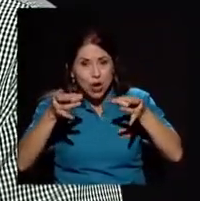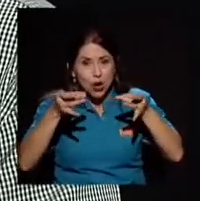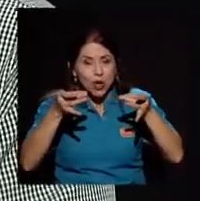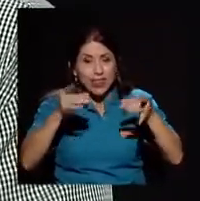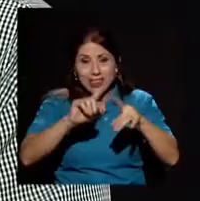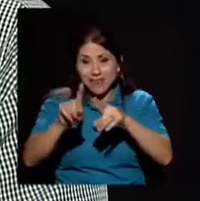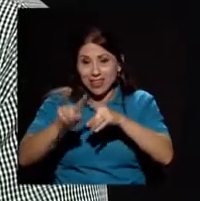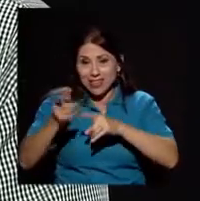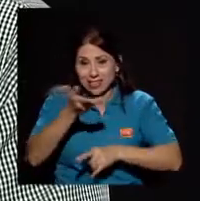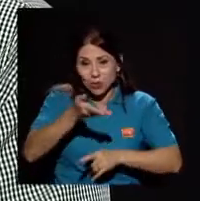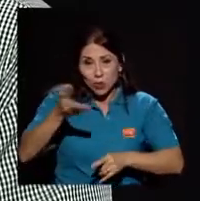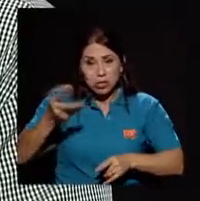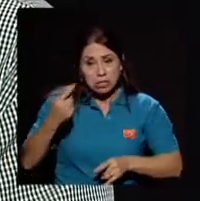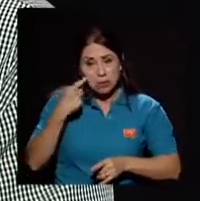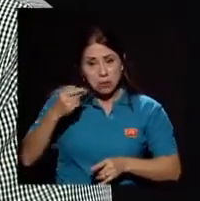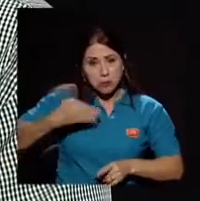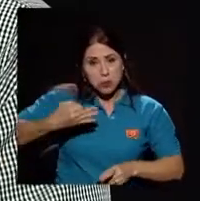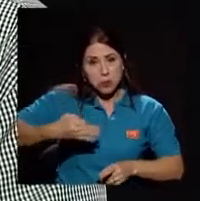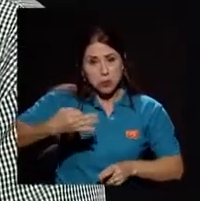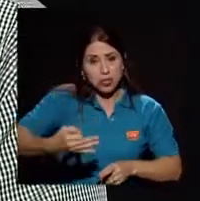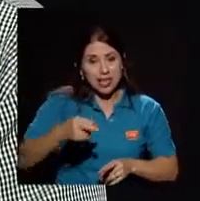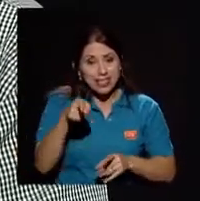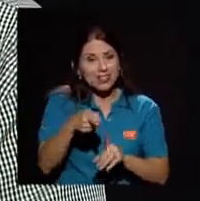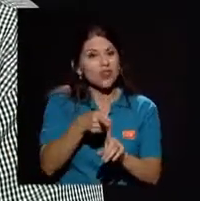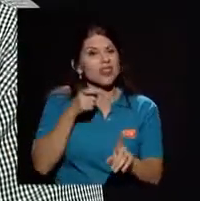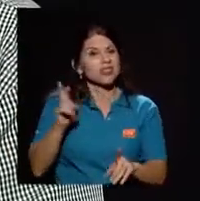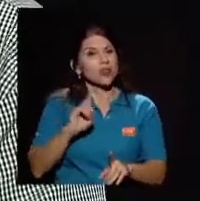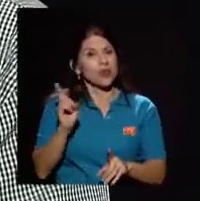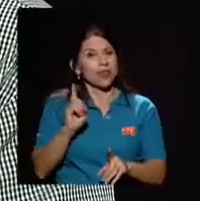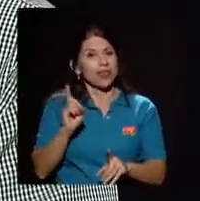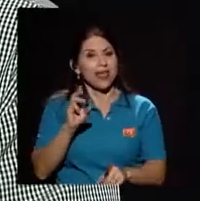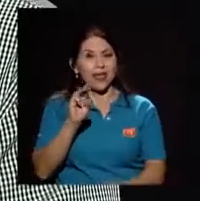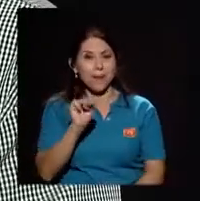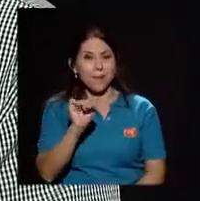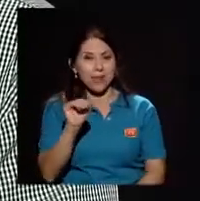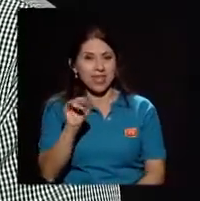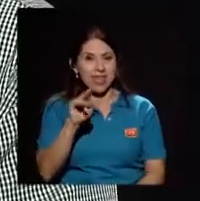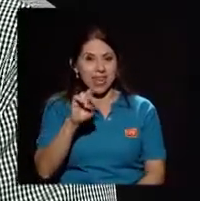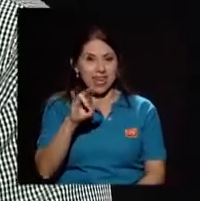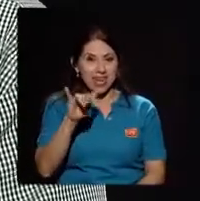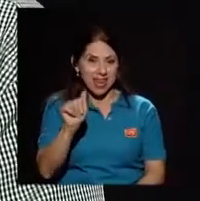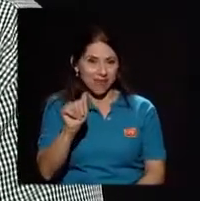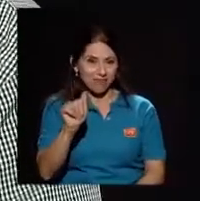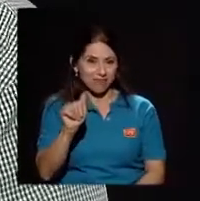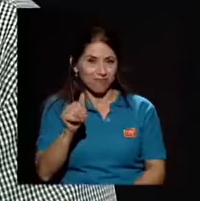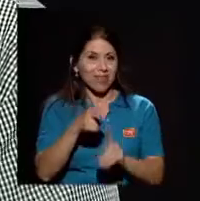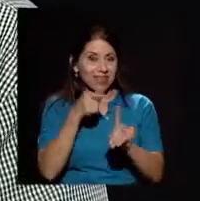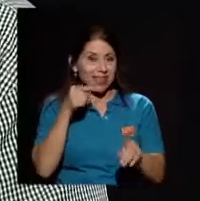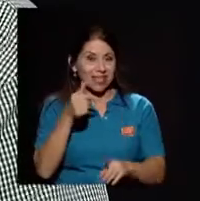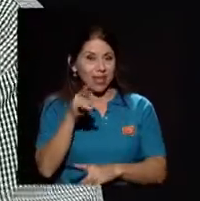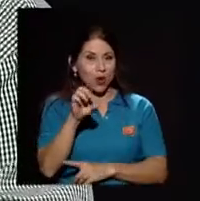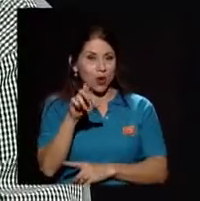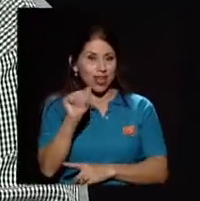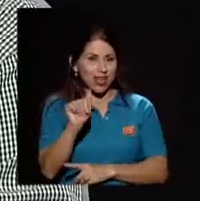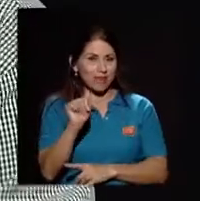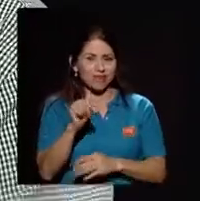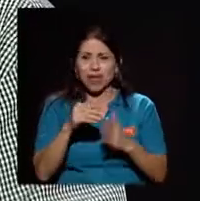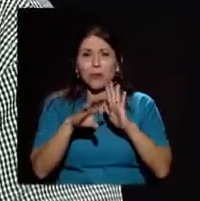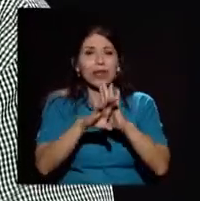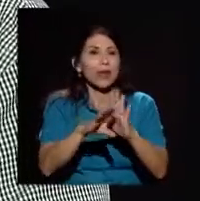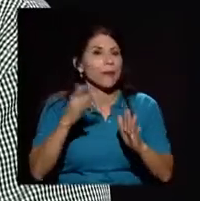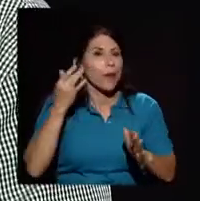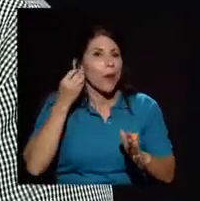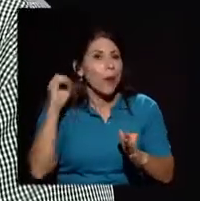utilizamos provienen de recursos geológicos provienen de la minería, por ejemplo, el cobre, el oro, etcétera todos los componentes electrónicos